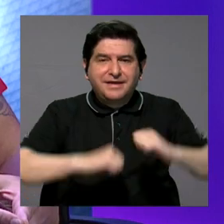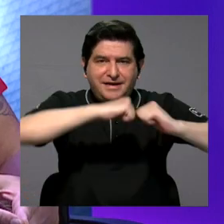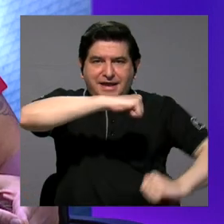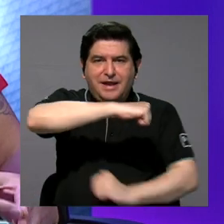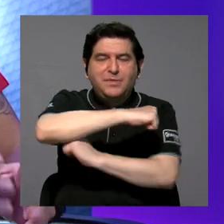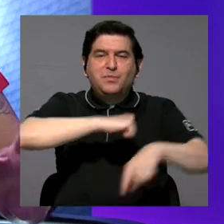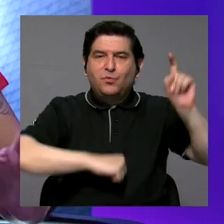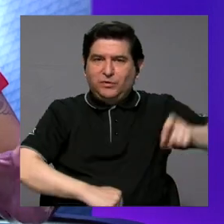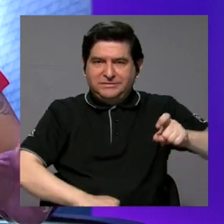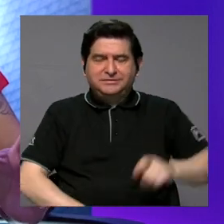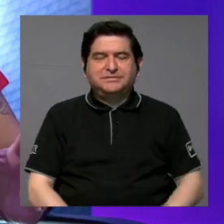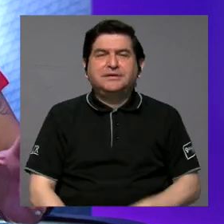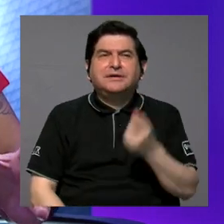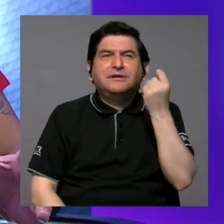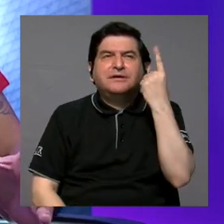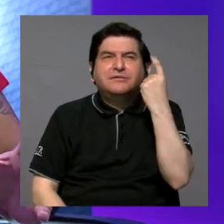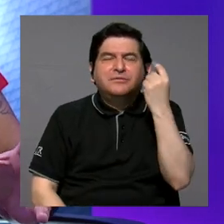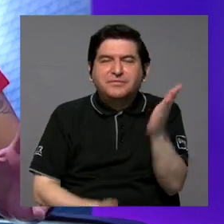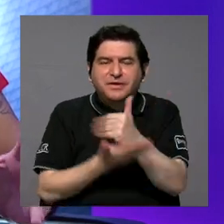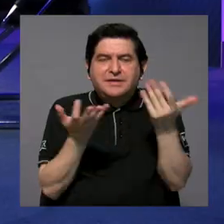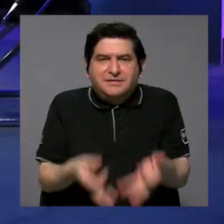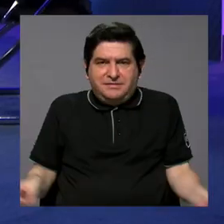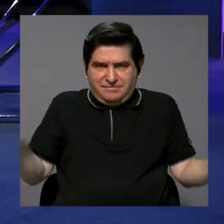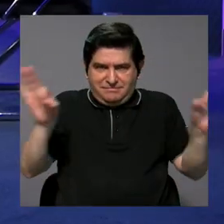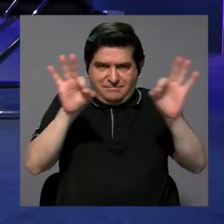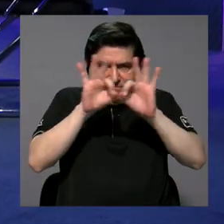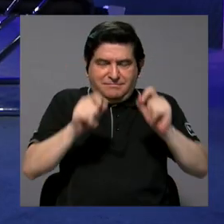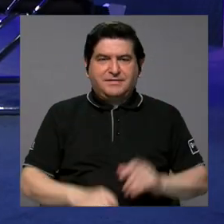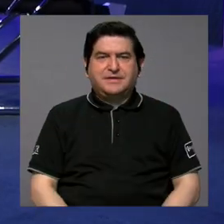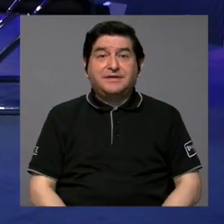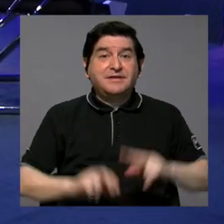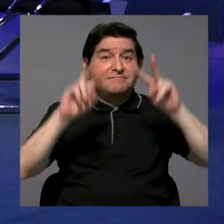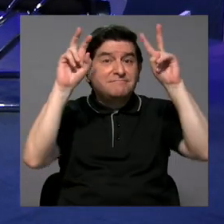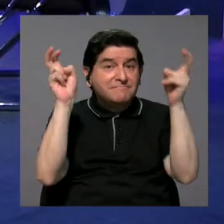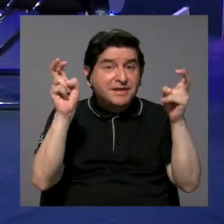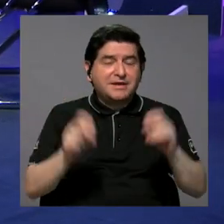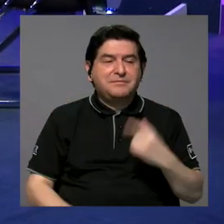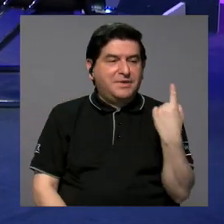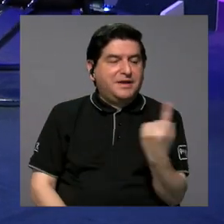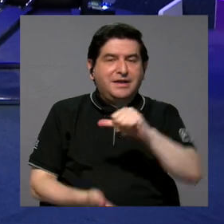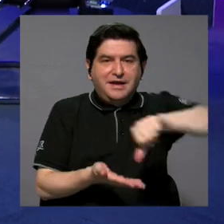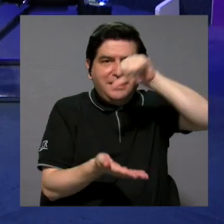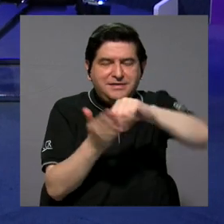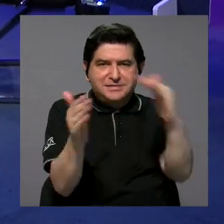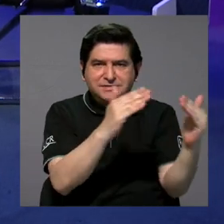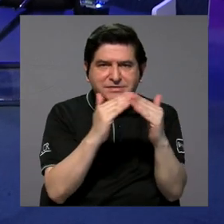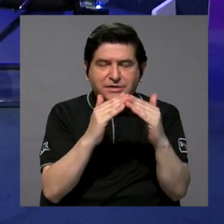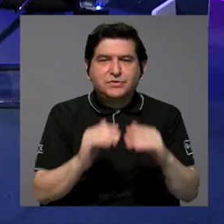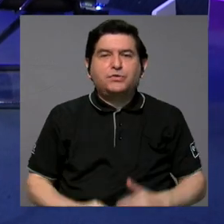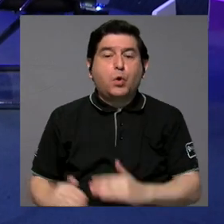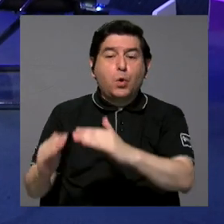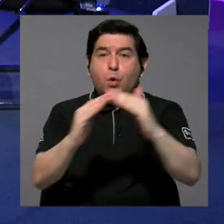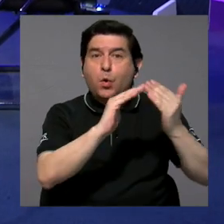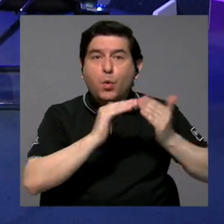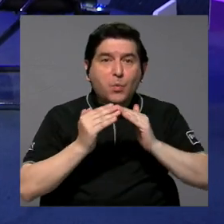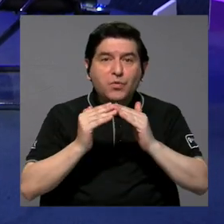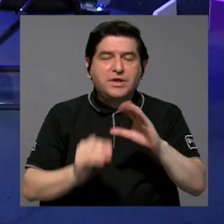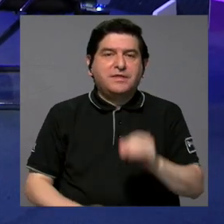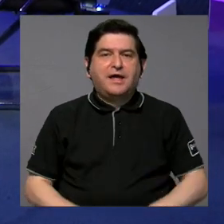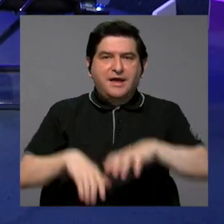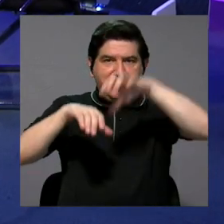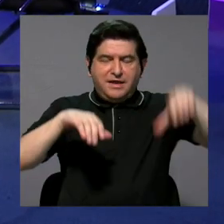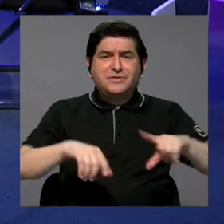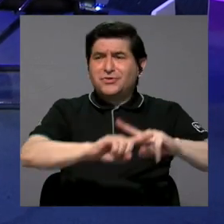importantes. Y entender también algo muy importante acá, que es el tema de que cada centro cívico, cada comunidad, cada cantón, es muy diferente